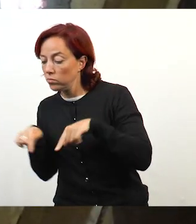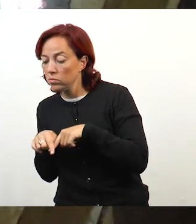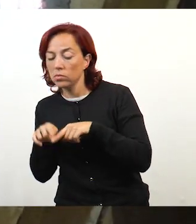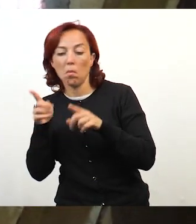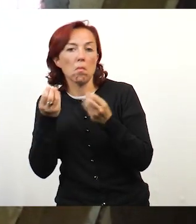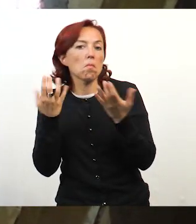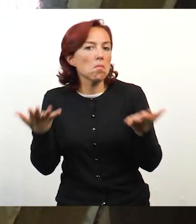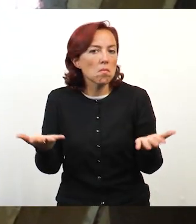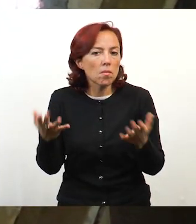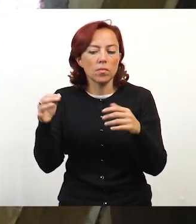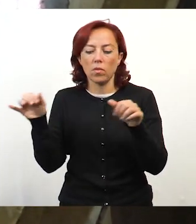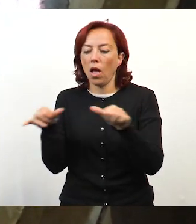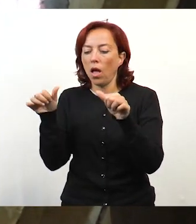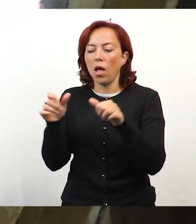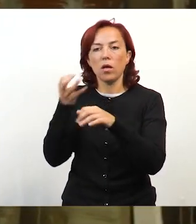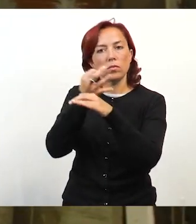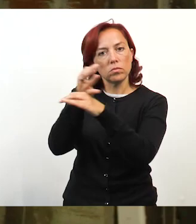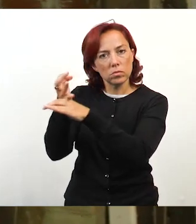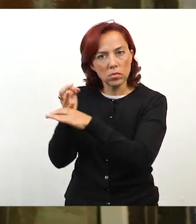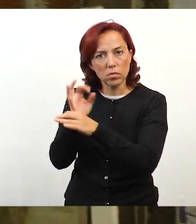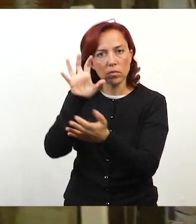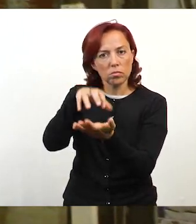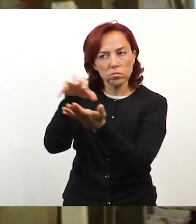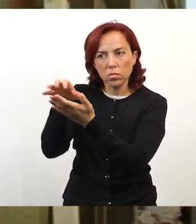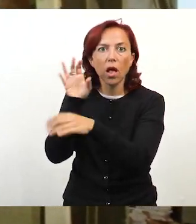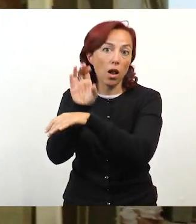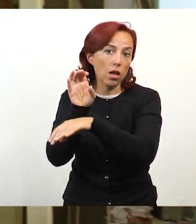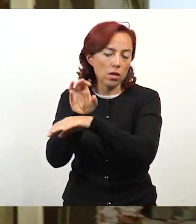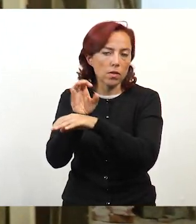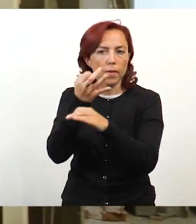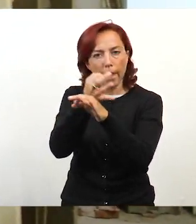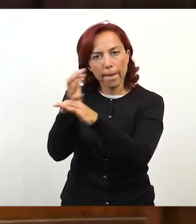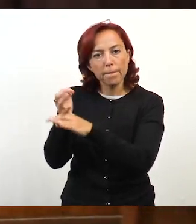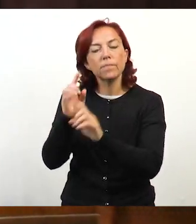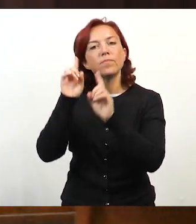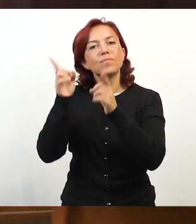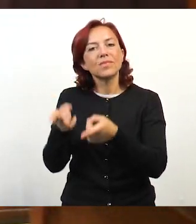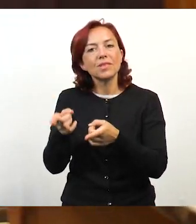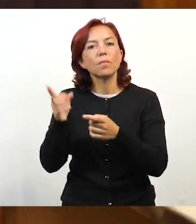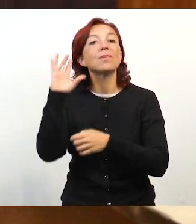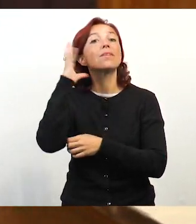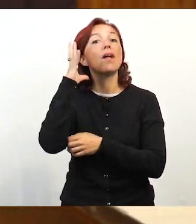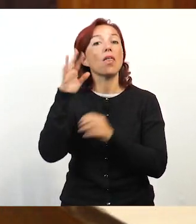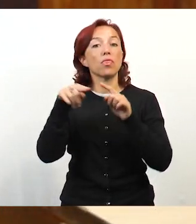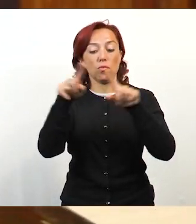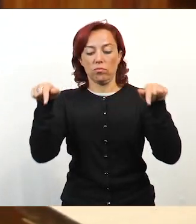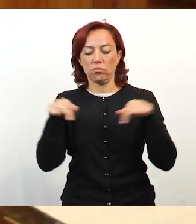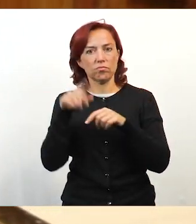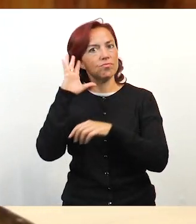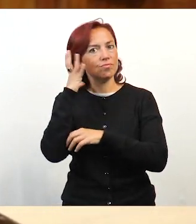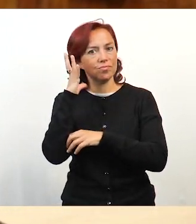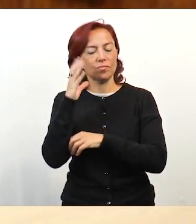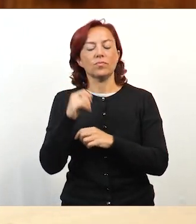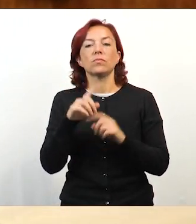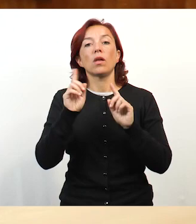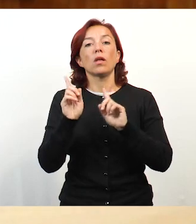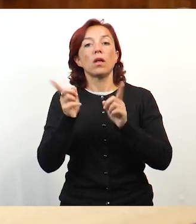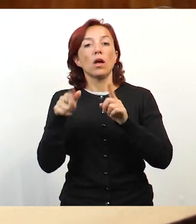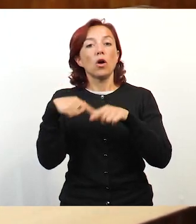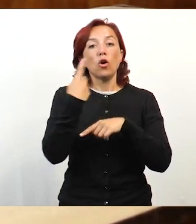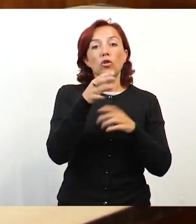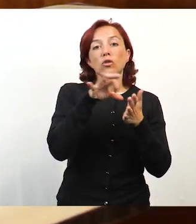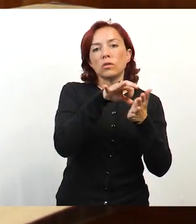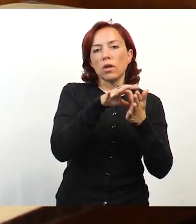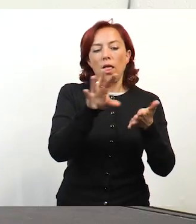dedicados a la actividad de capacitación, más el estudio de lo que va a ser la radio. Y después los servicios